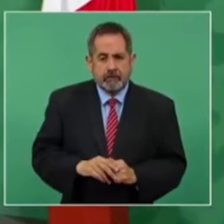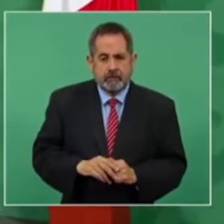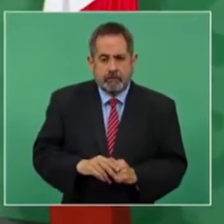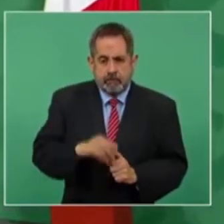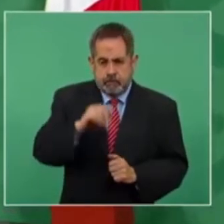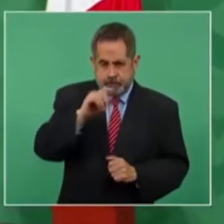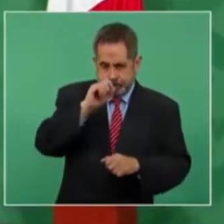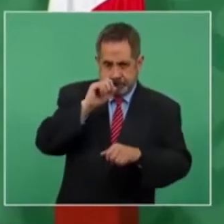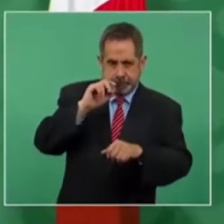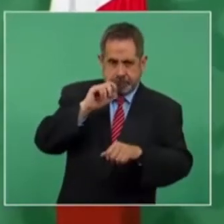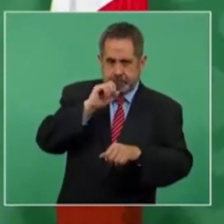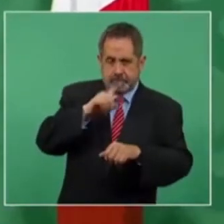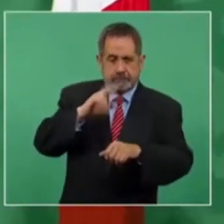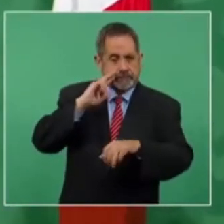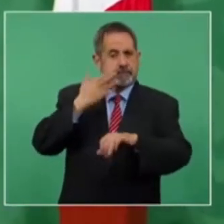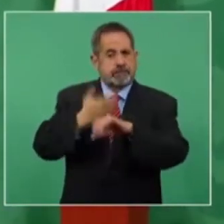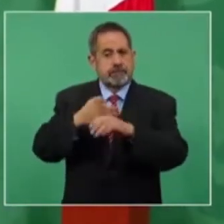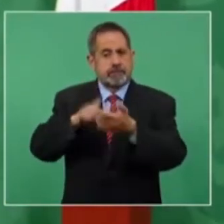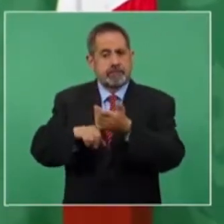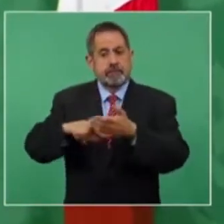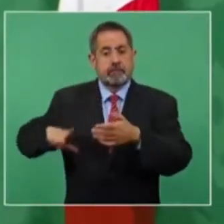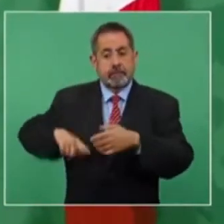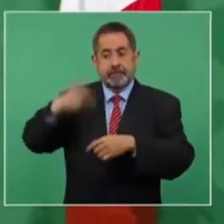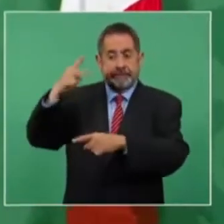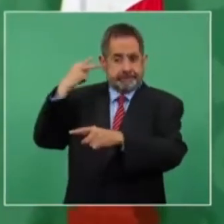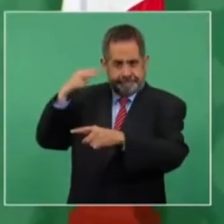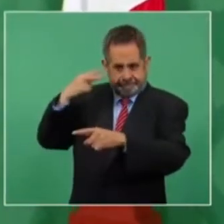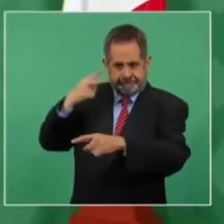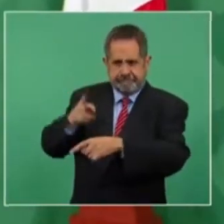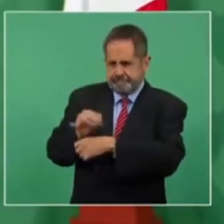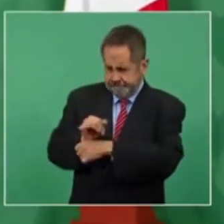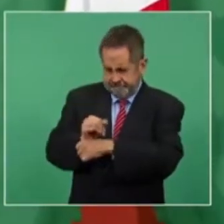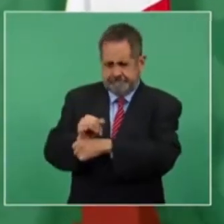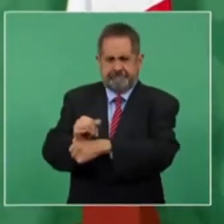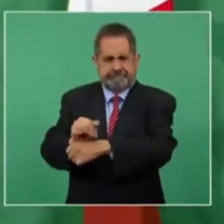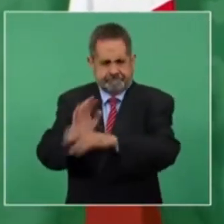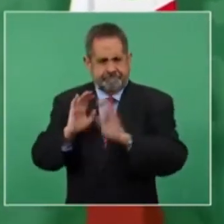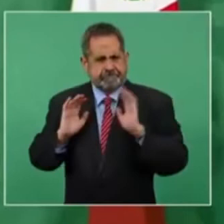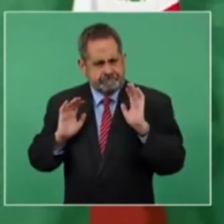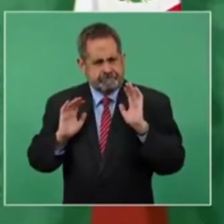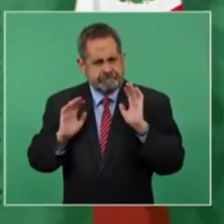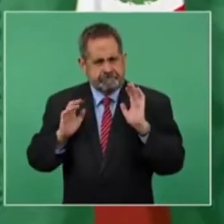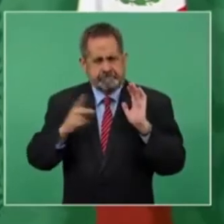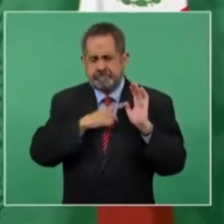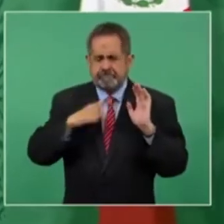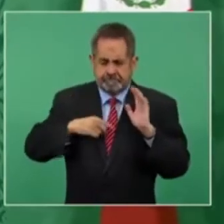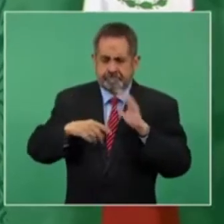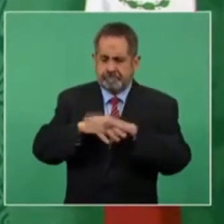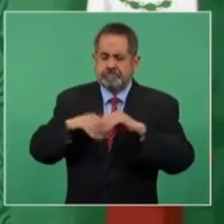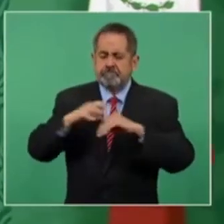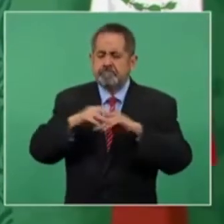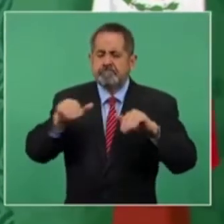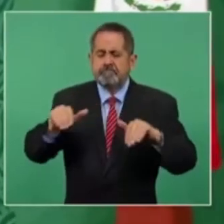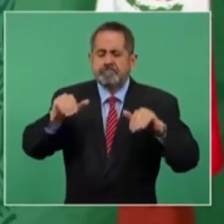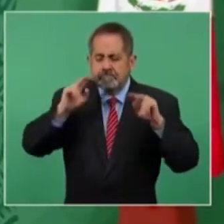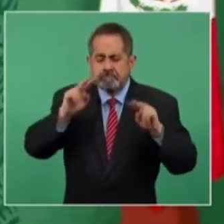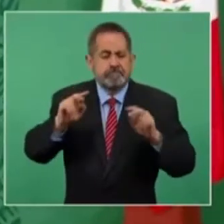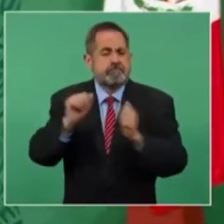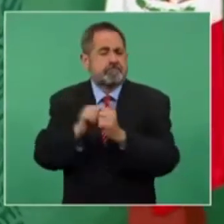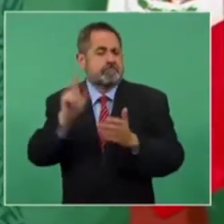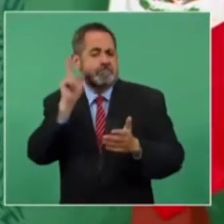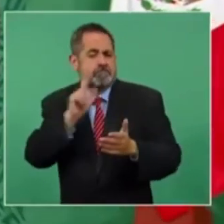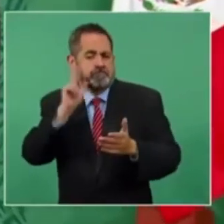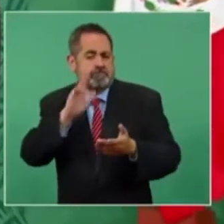corresponde a una instancia del gobierno de Veracruz hacer la investigación y deben de tener pruebas,